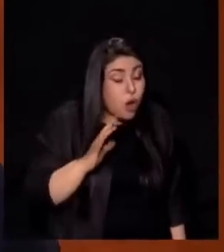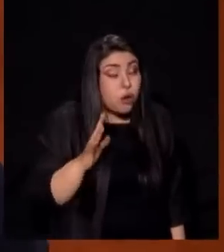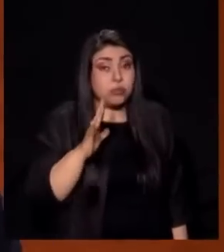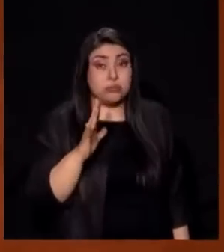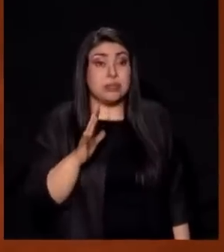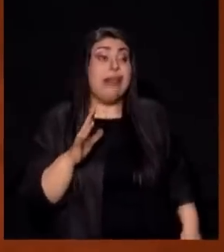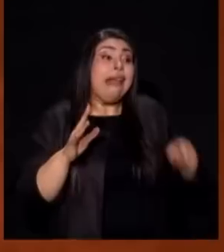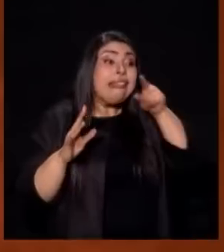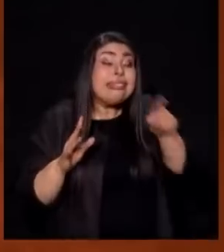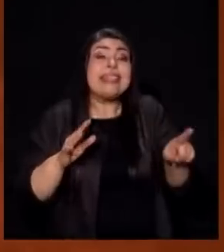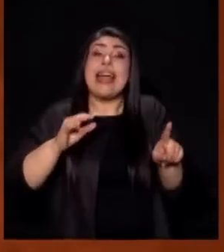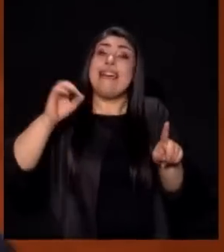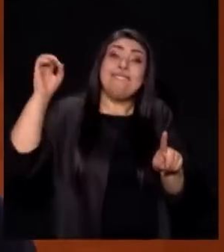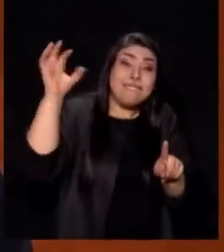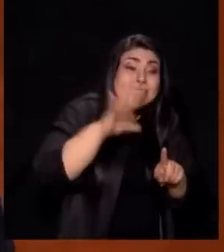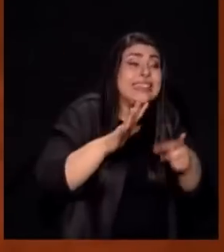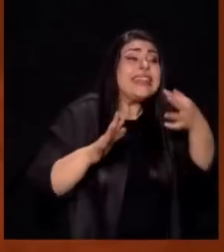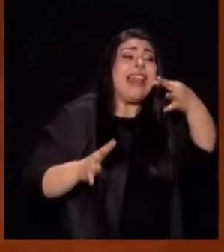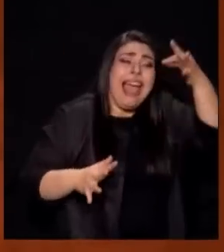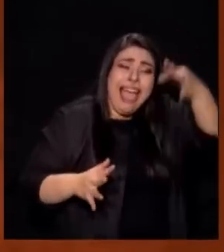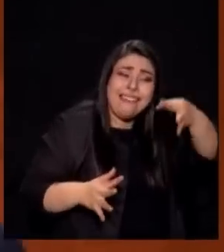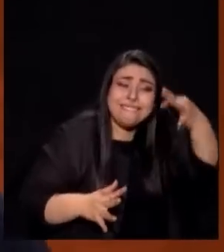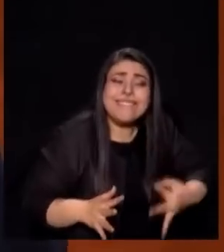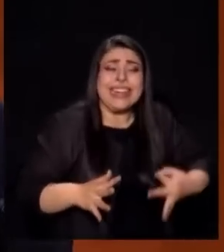Bendeciré De Cierto Te